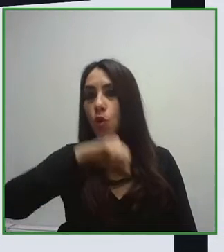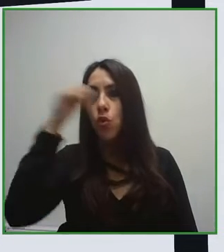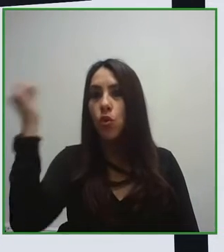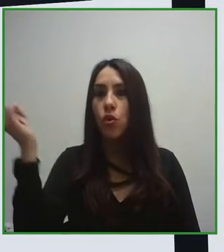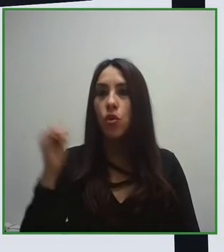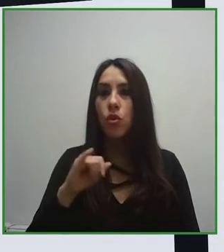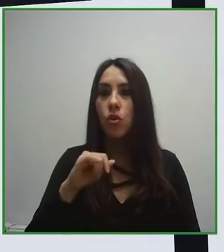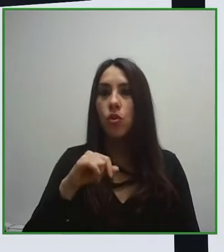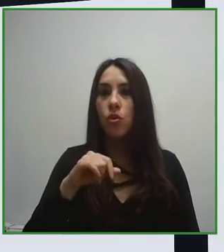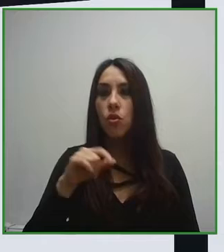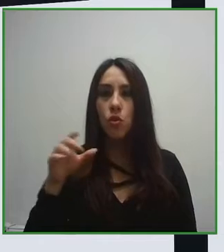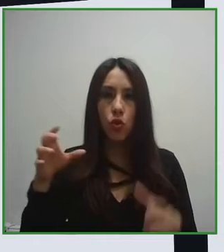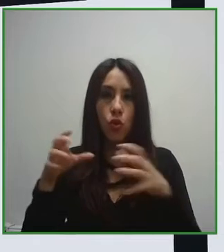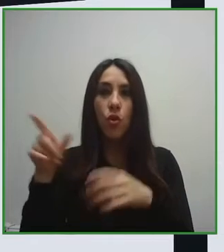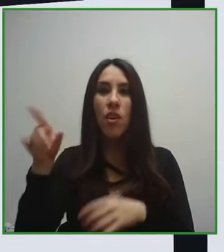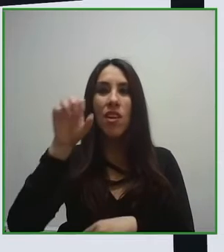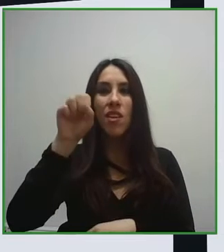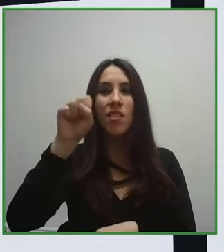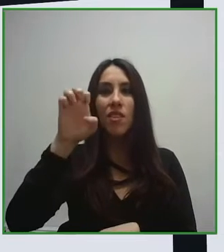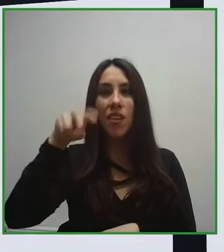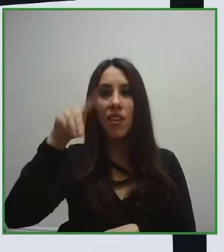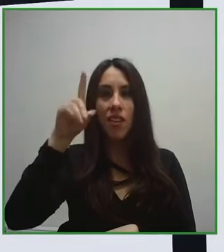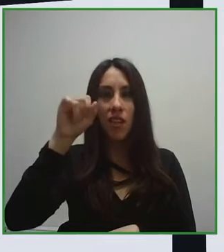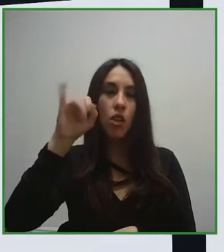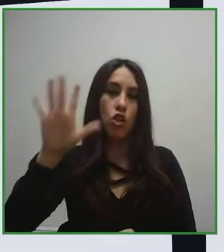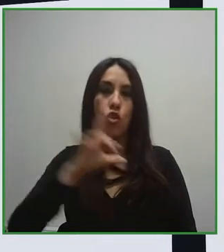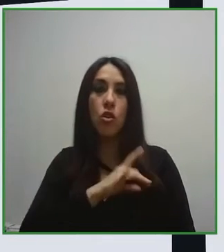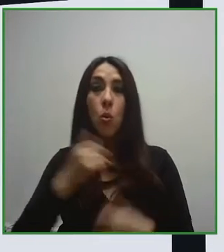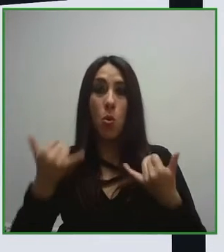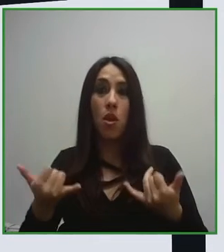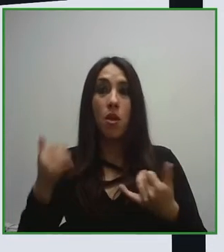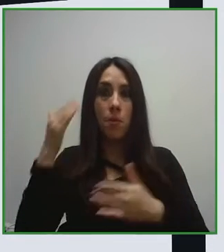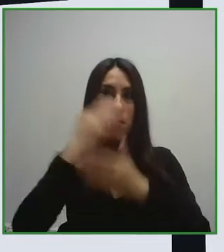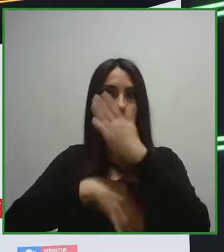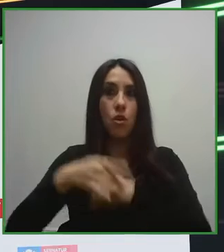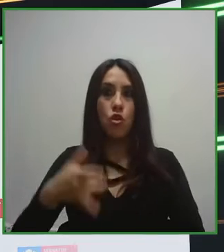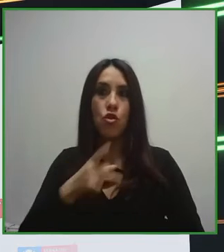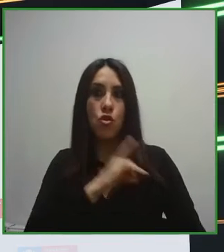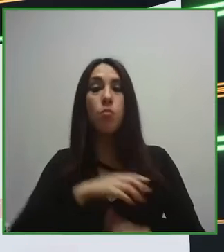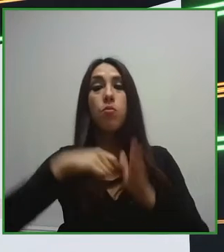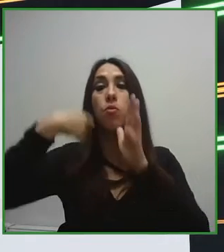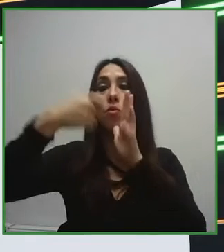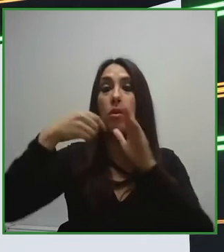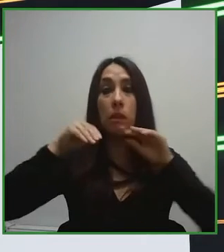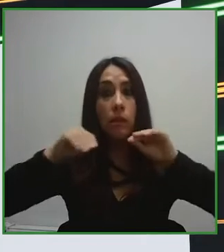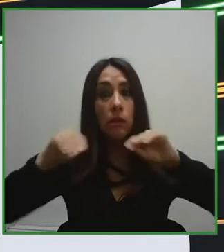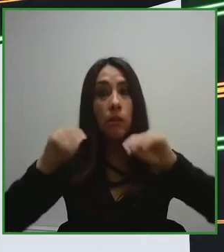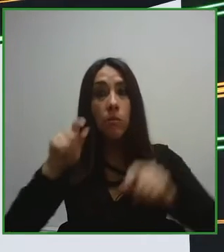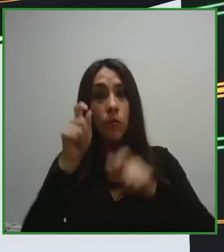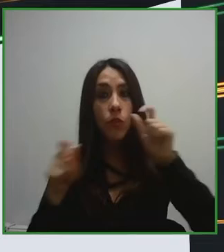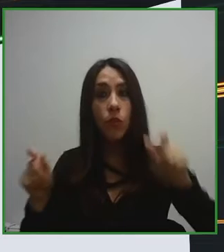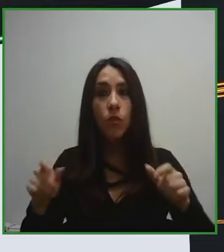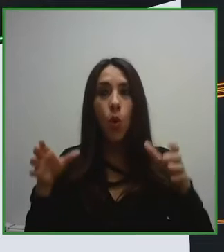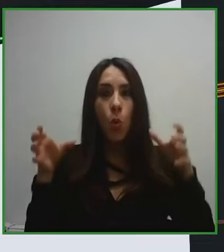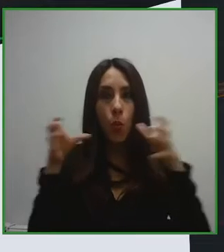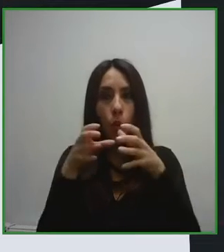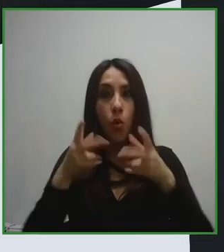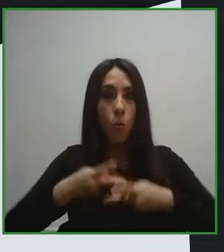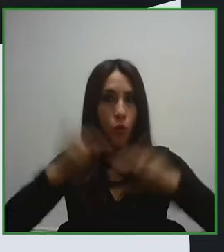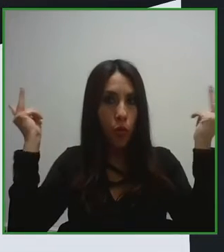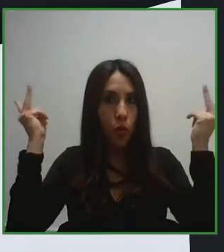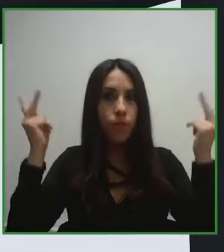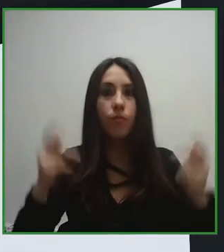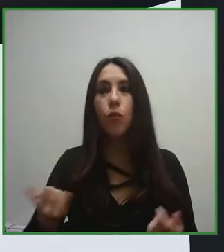su programa de formación en accesibilidad e inclusión para funcionarios públicos. Carla Mouth, Mice Diferencias, una